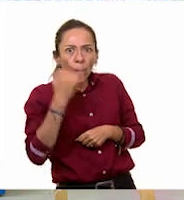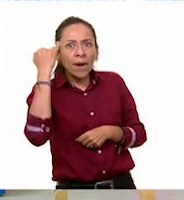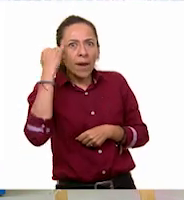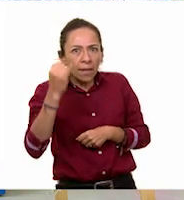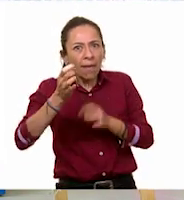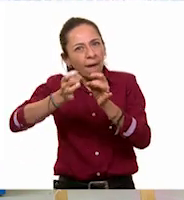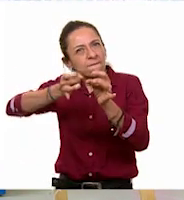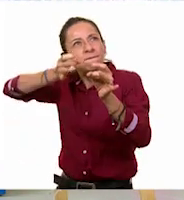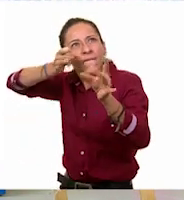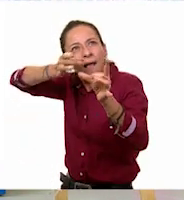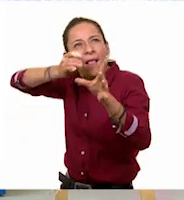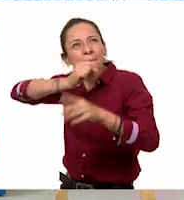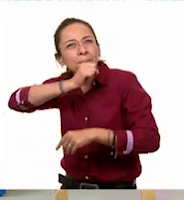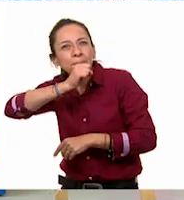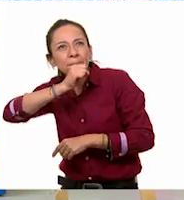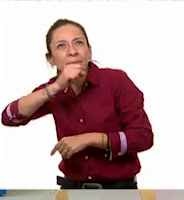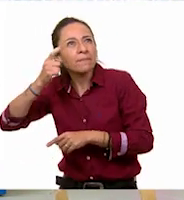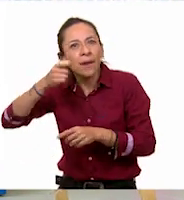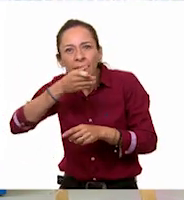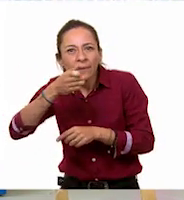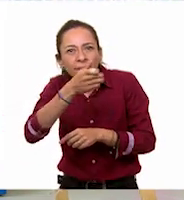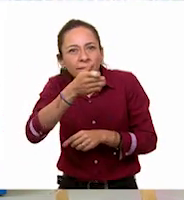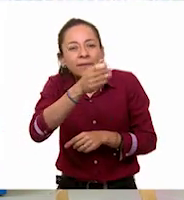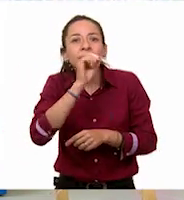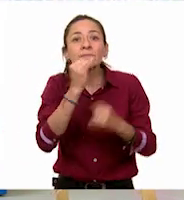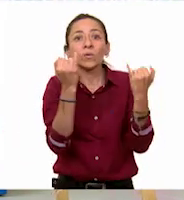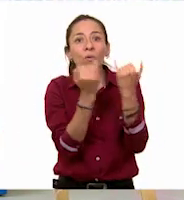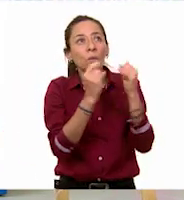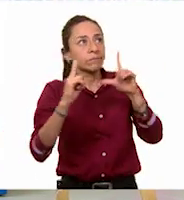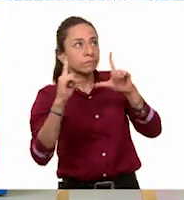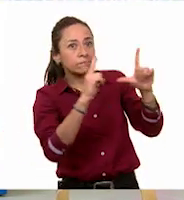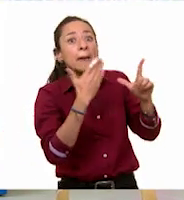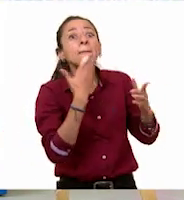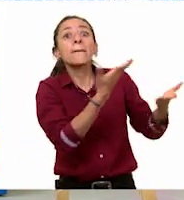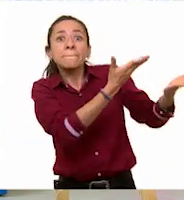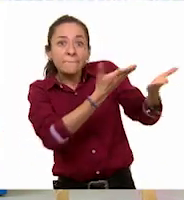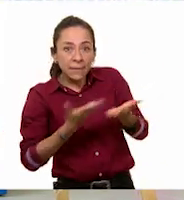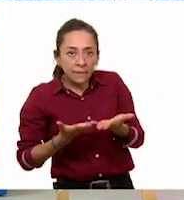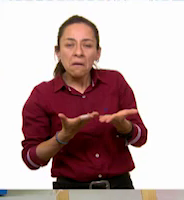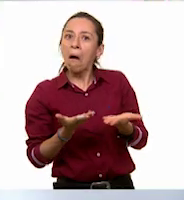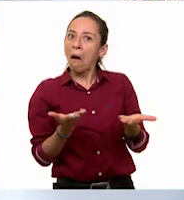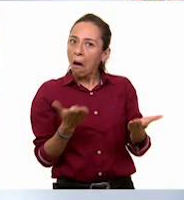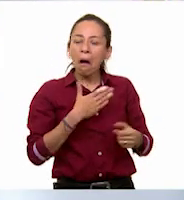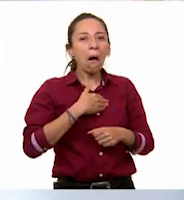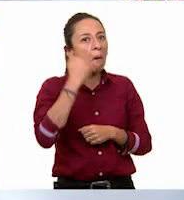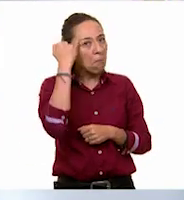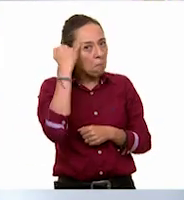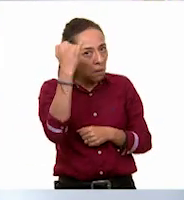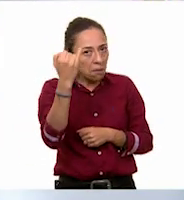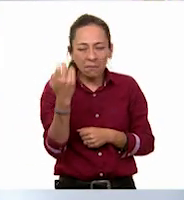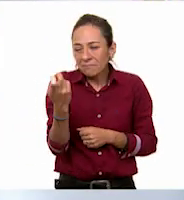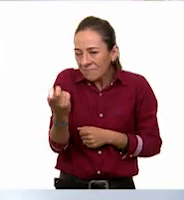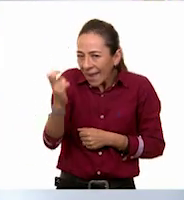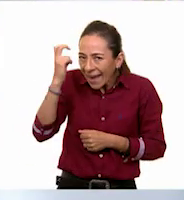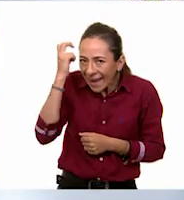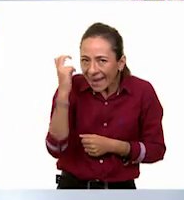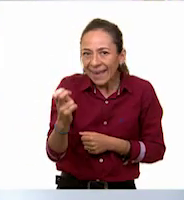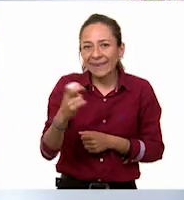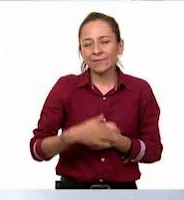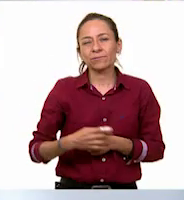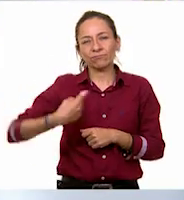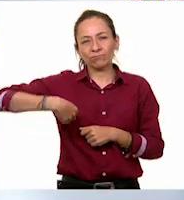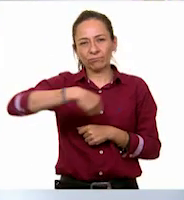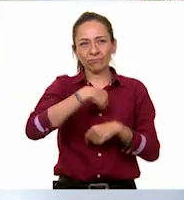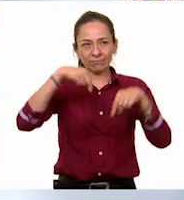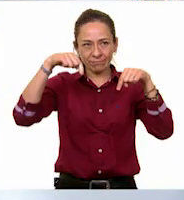flechas para poder seguir un recorrido o poner un letrero de bienvenida, me parece muy bien. Exacto. Nosotros, por ejemplo, si ustedes observan, aquí